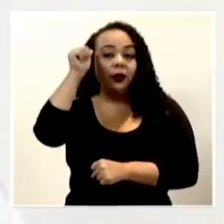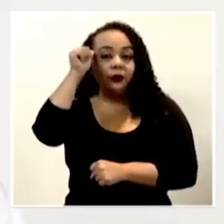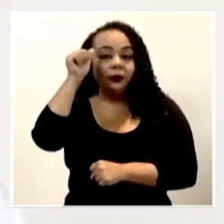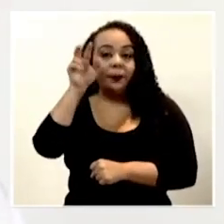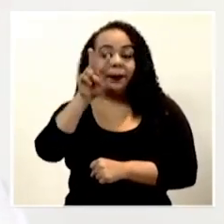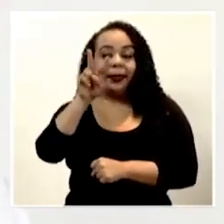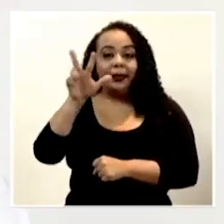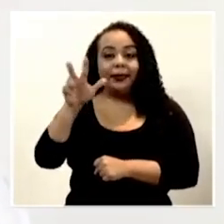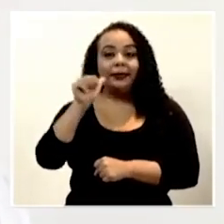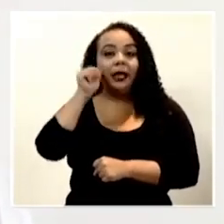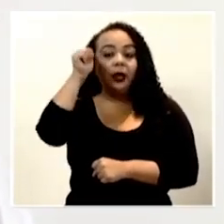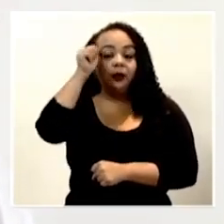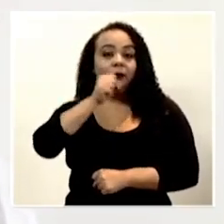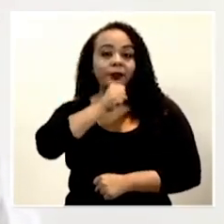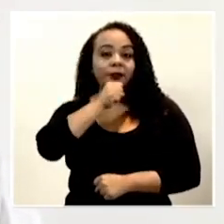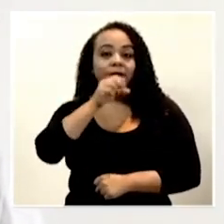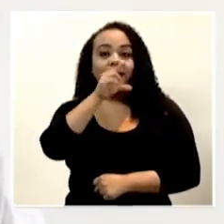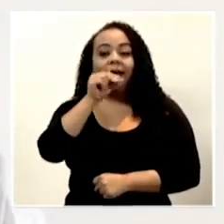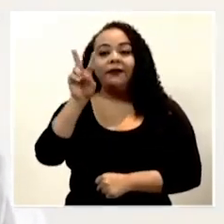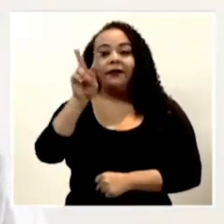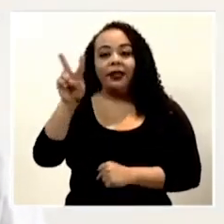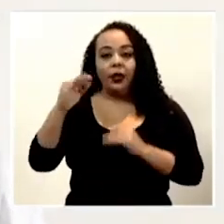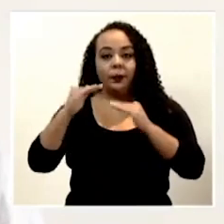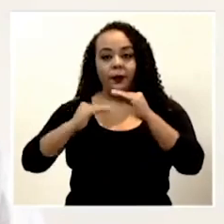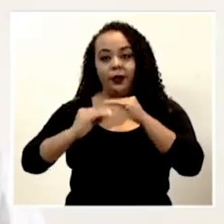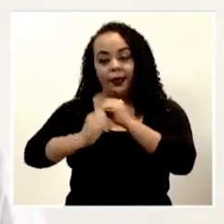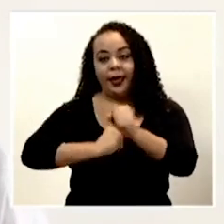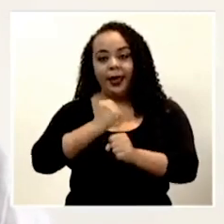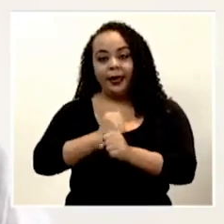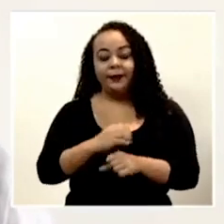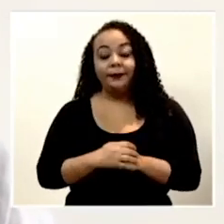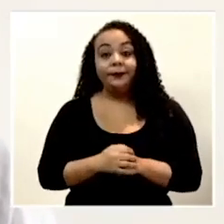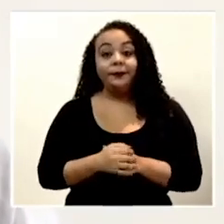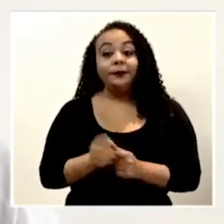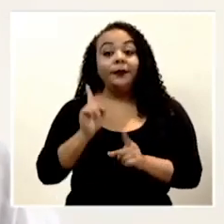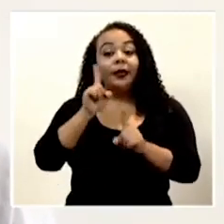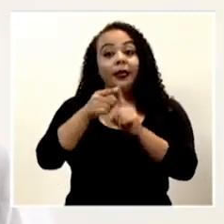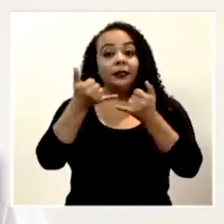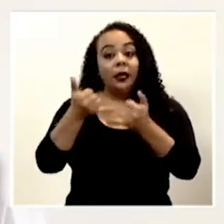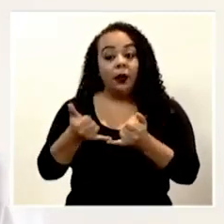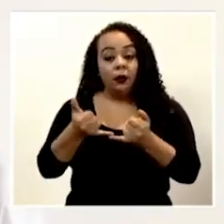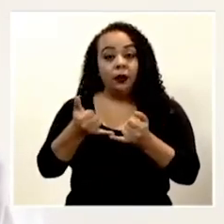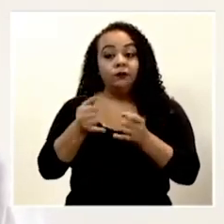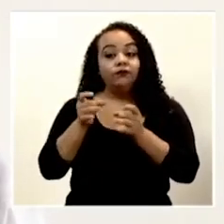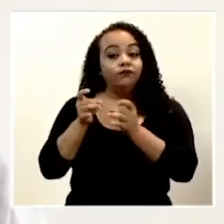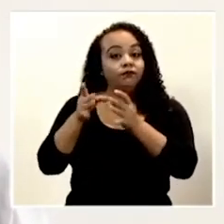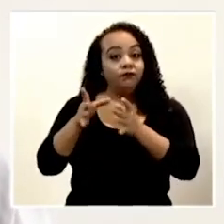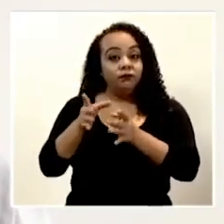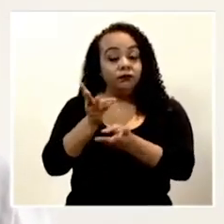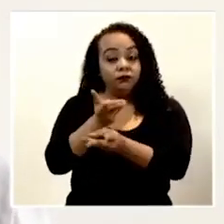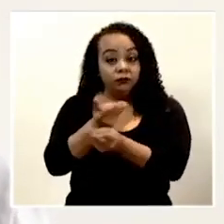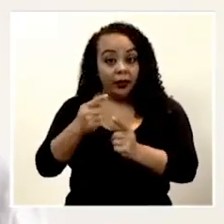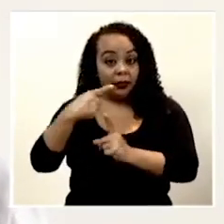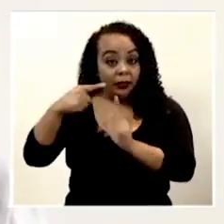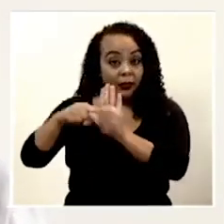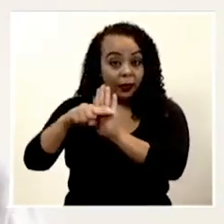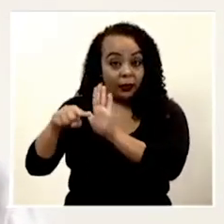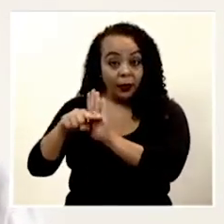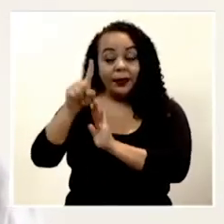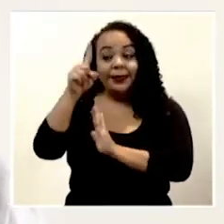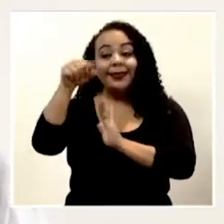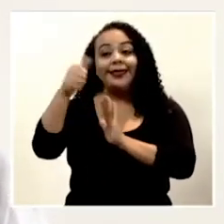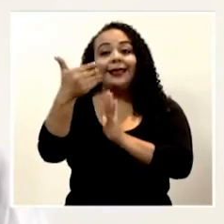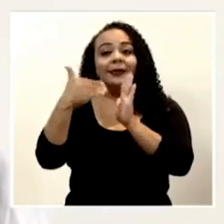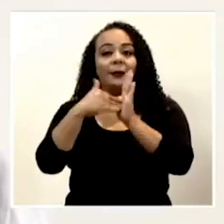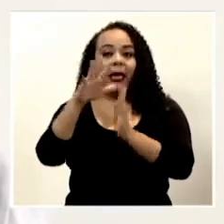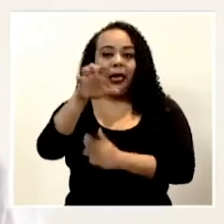23 mayores y 22 menores de edad. A este momento se han descartado 10,568 personas.